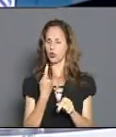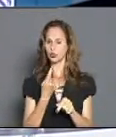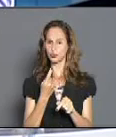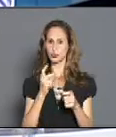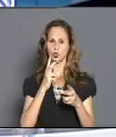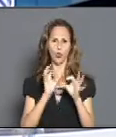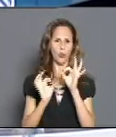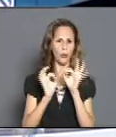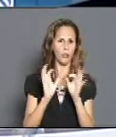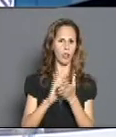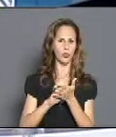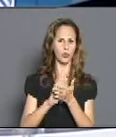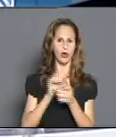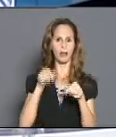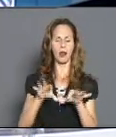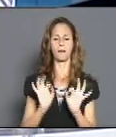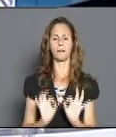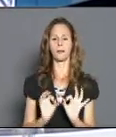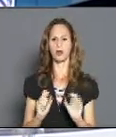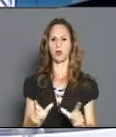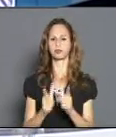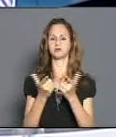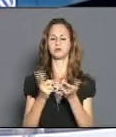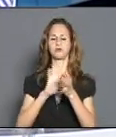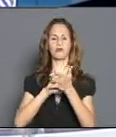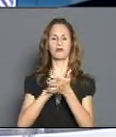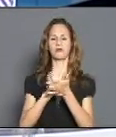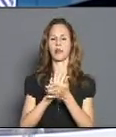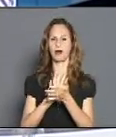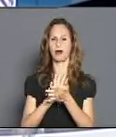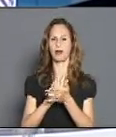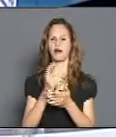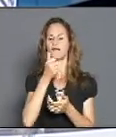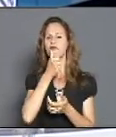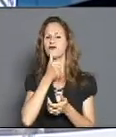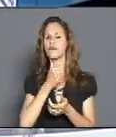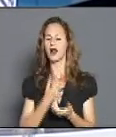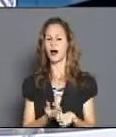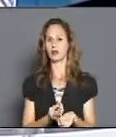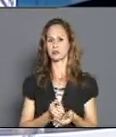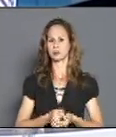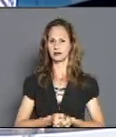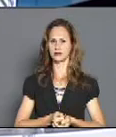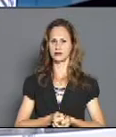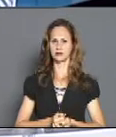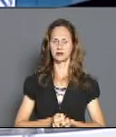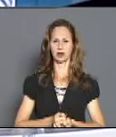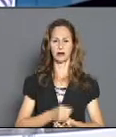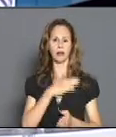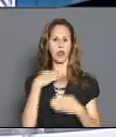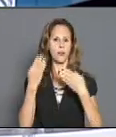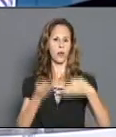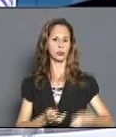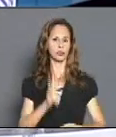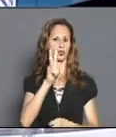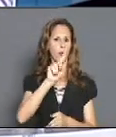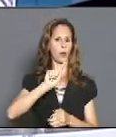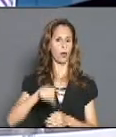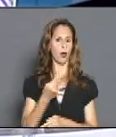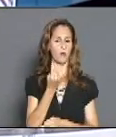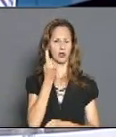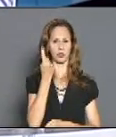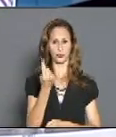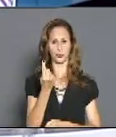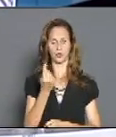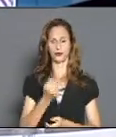lo que me preocupa. Dos fallecidos en el día, pero ya acumulamos tres y la letalidad está en 2,01. La letalidad de Holguín sigue siendo